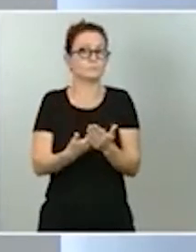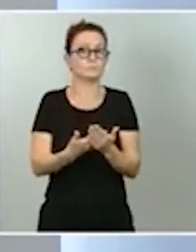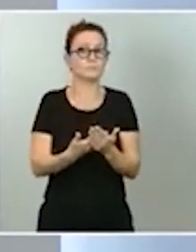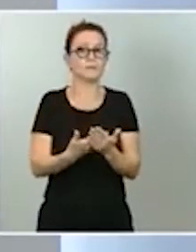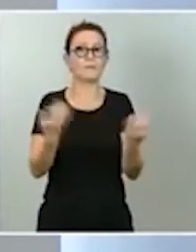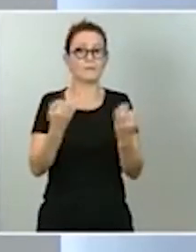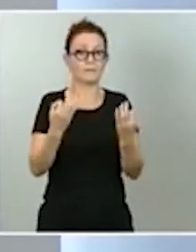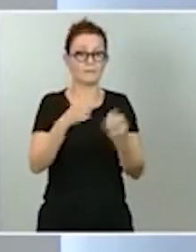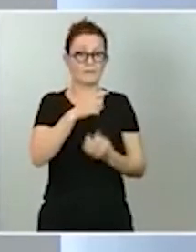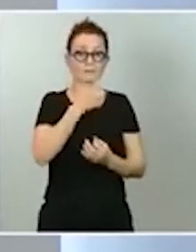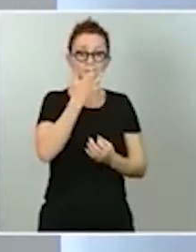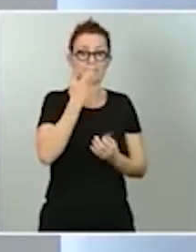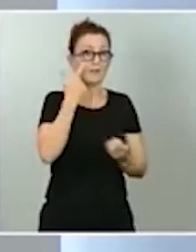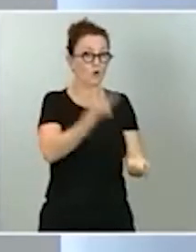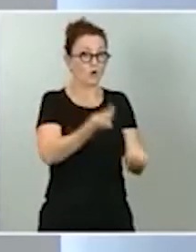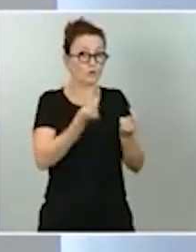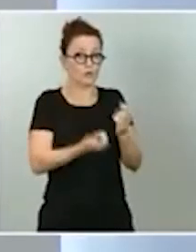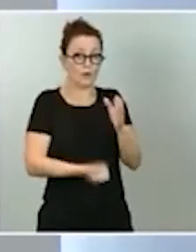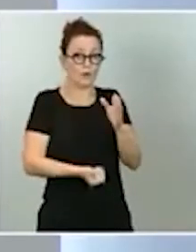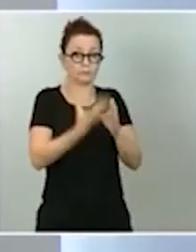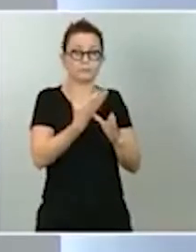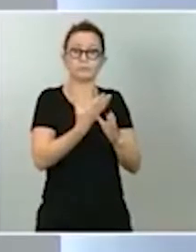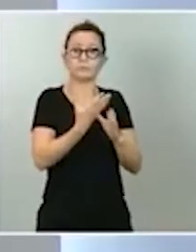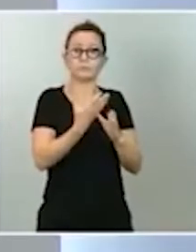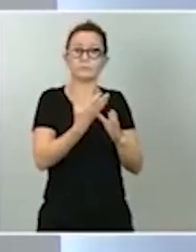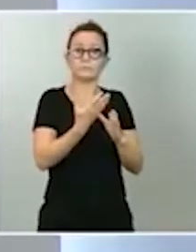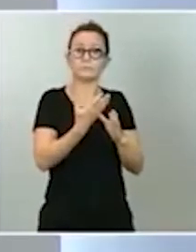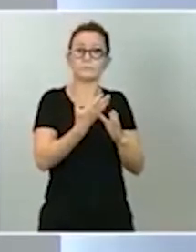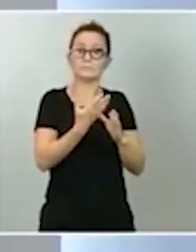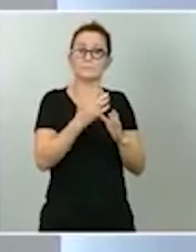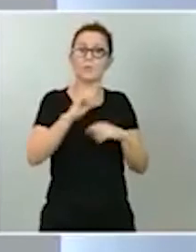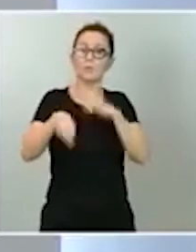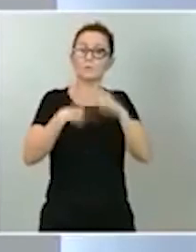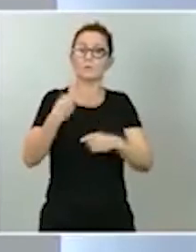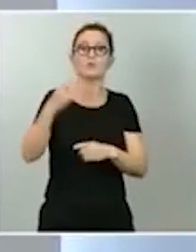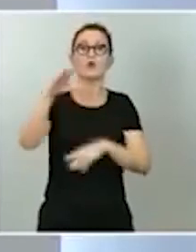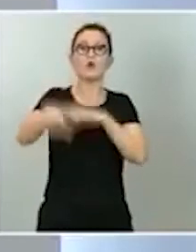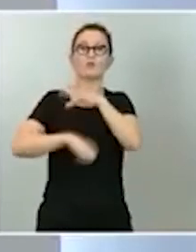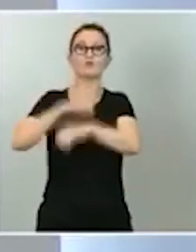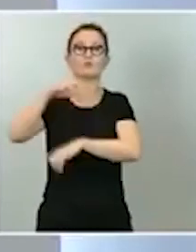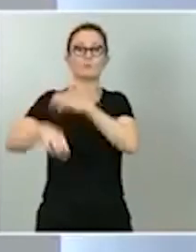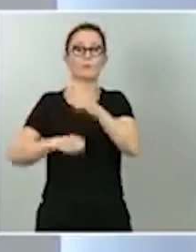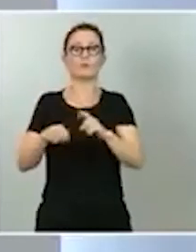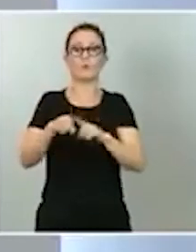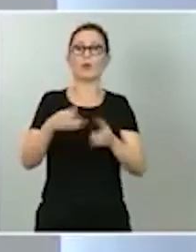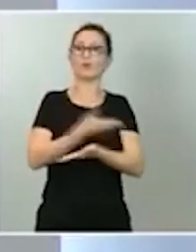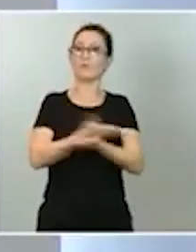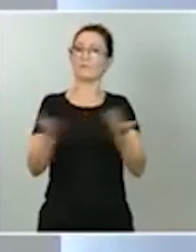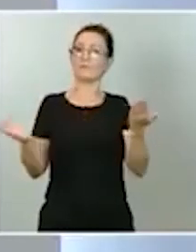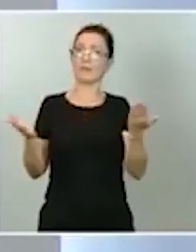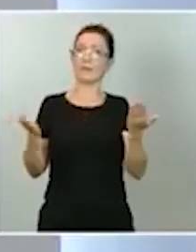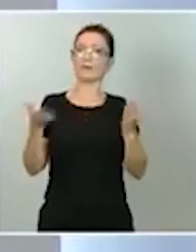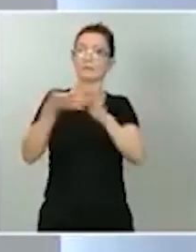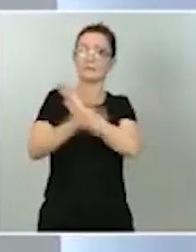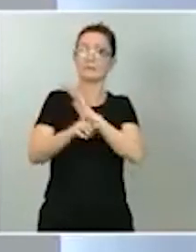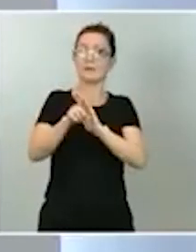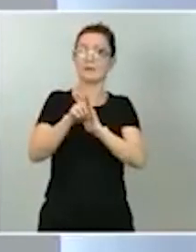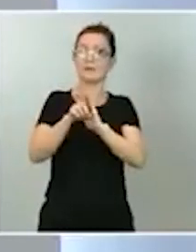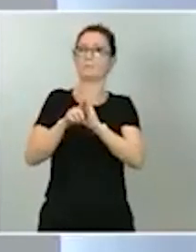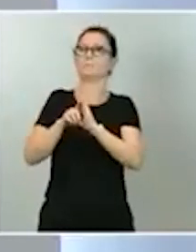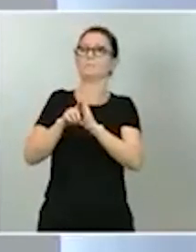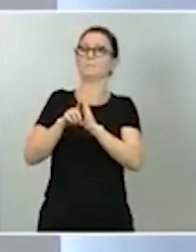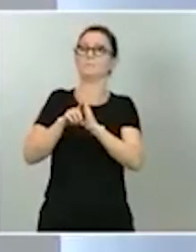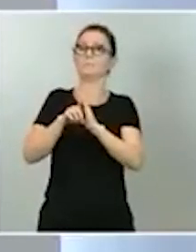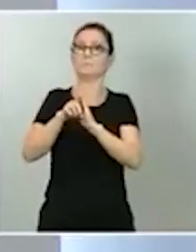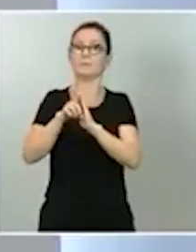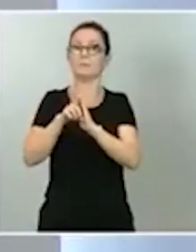se produce desde el punto de vista de la confianza de los consumidores y, por tanto, la ligera ralentización económica es puramente transitoria